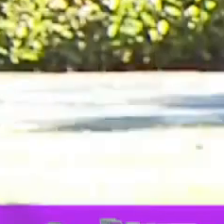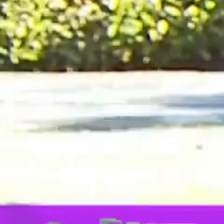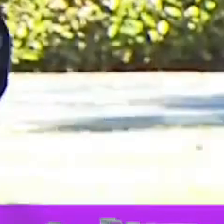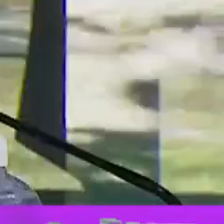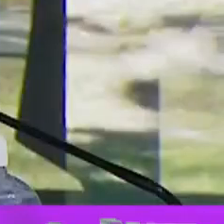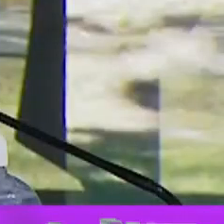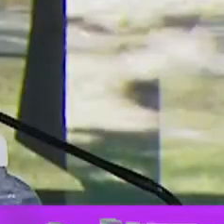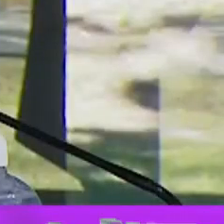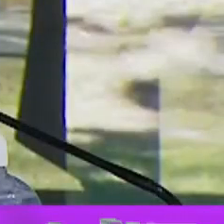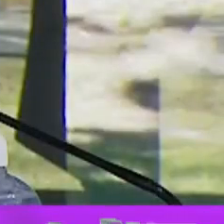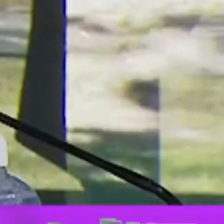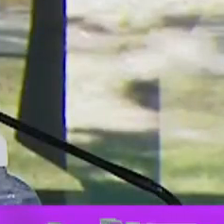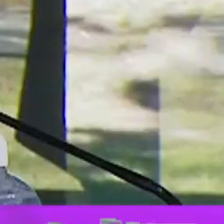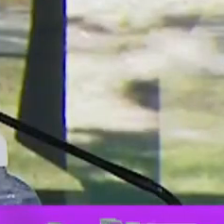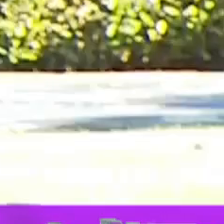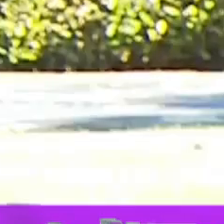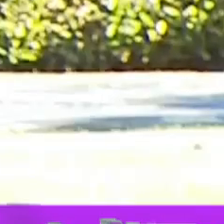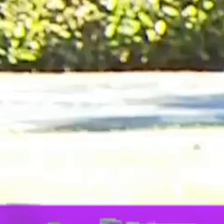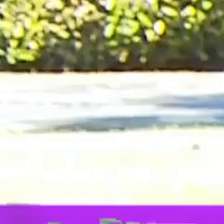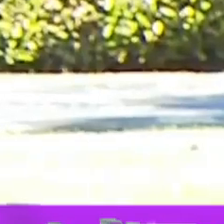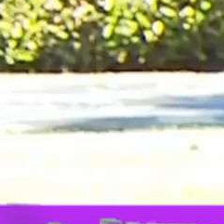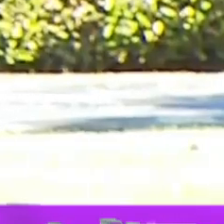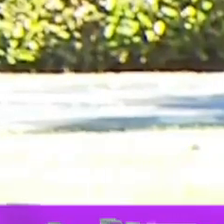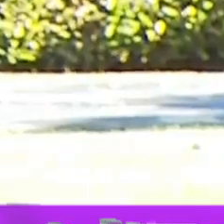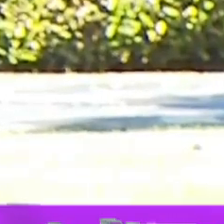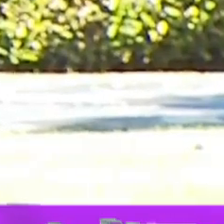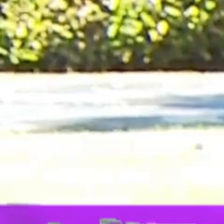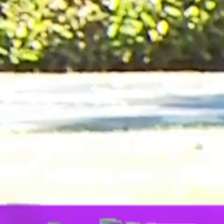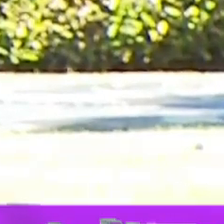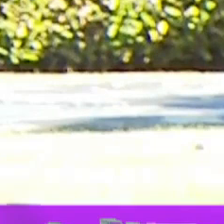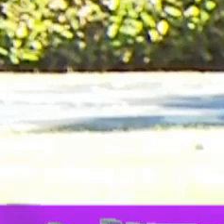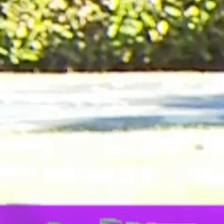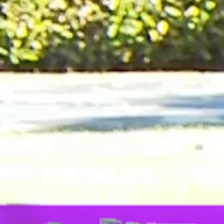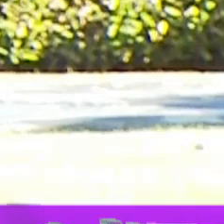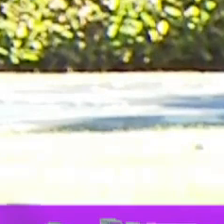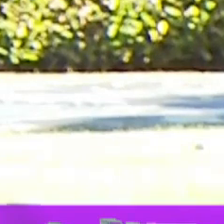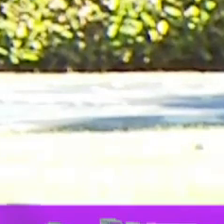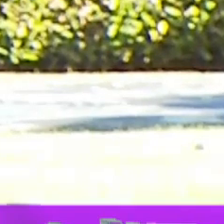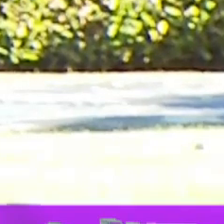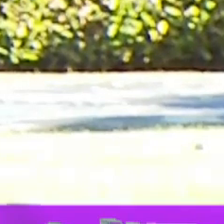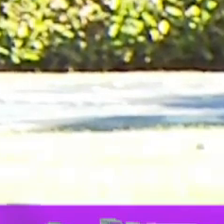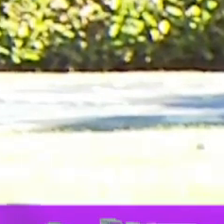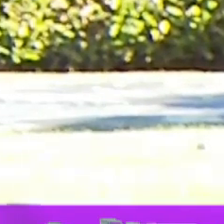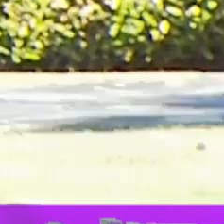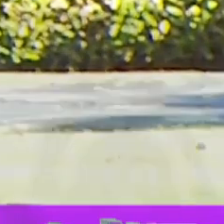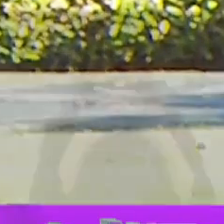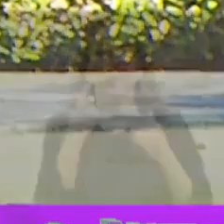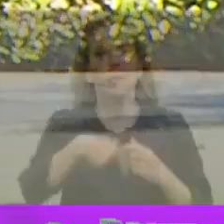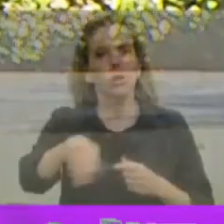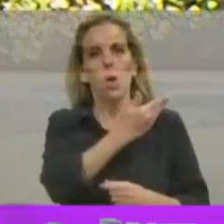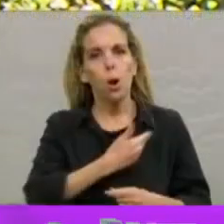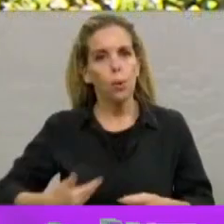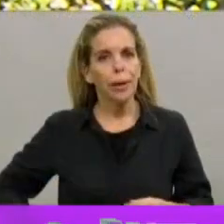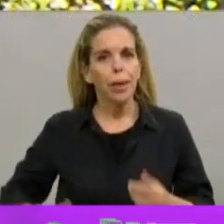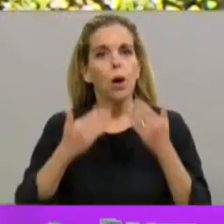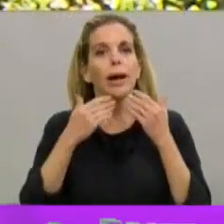Señor Gobernador, los gobernadores que nos acompañan, yo quiero empezar reconociendo el enorme esfuerzo que está haciendo cada uno de ustedes que nos